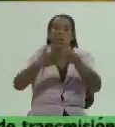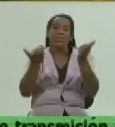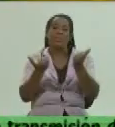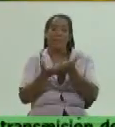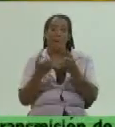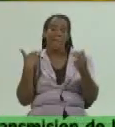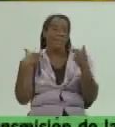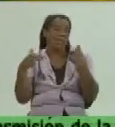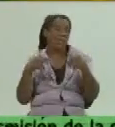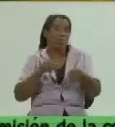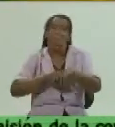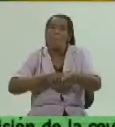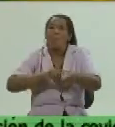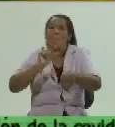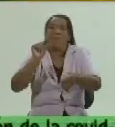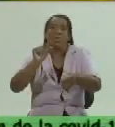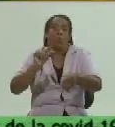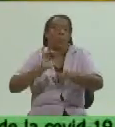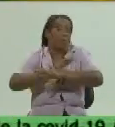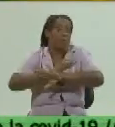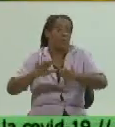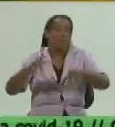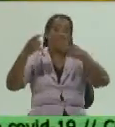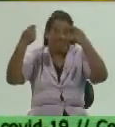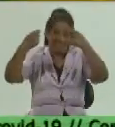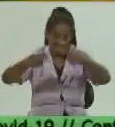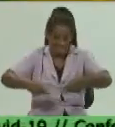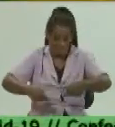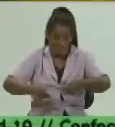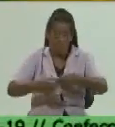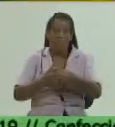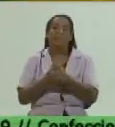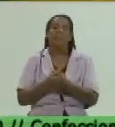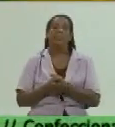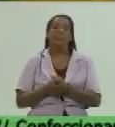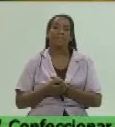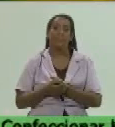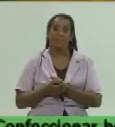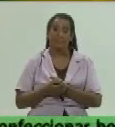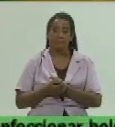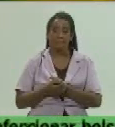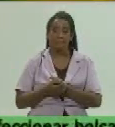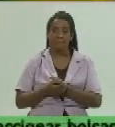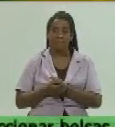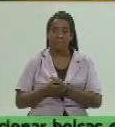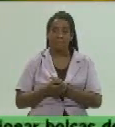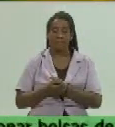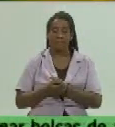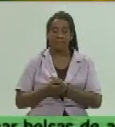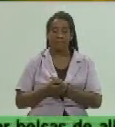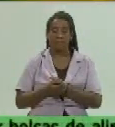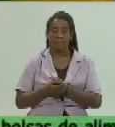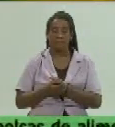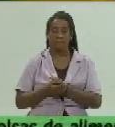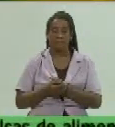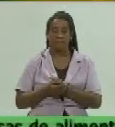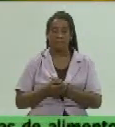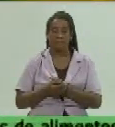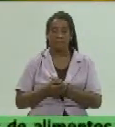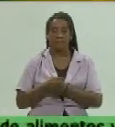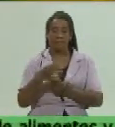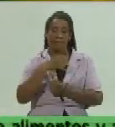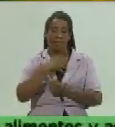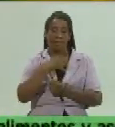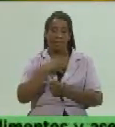momento adoptar esa decisión yo diría que que que le corresponde en